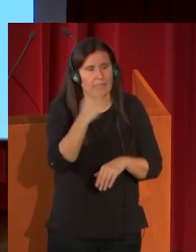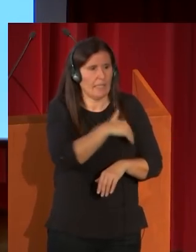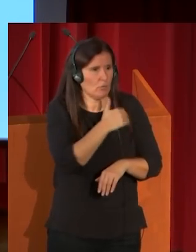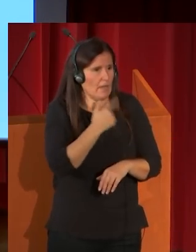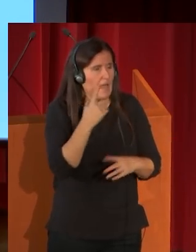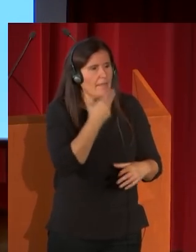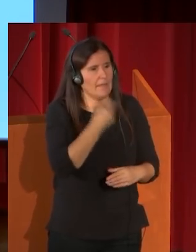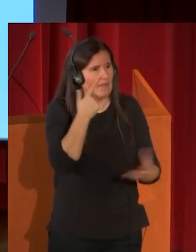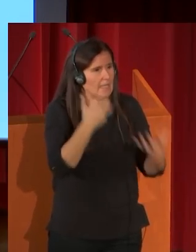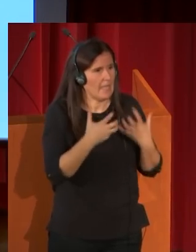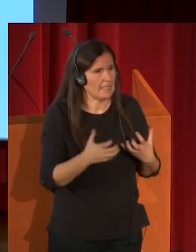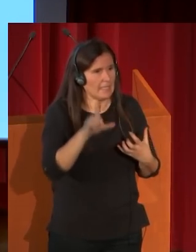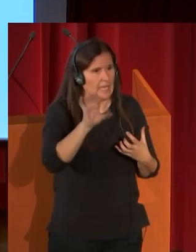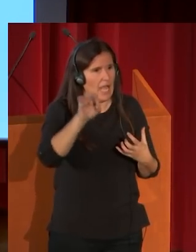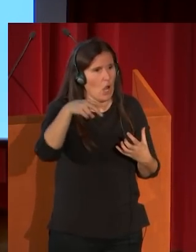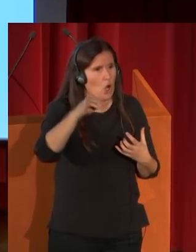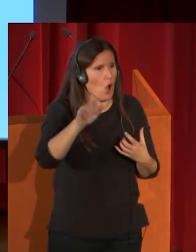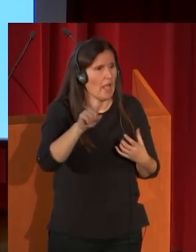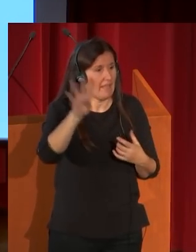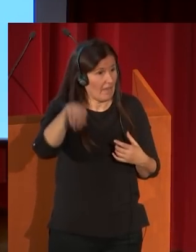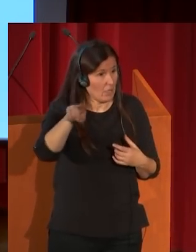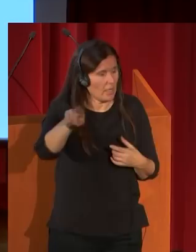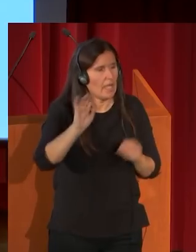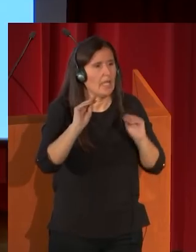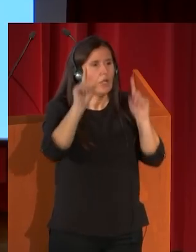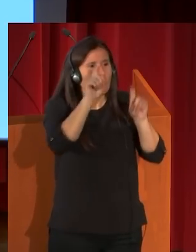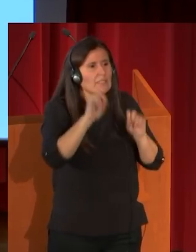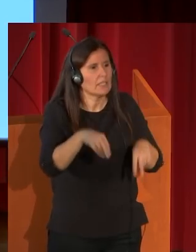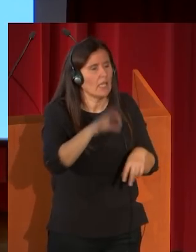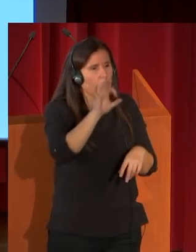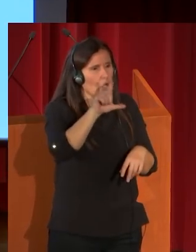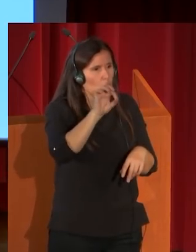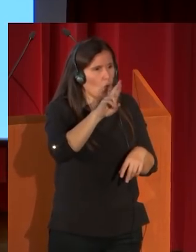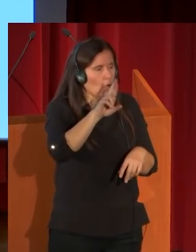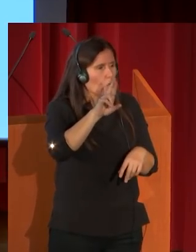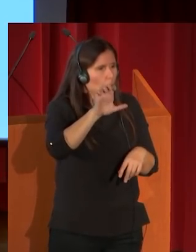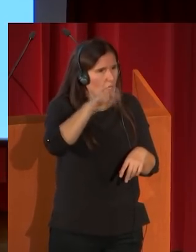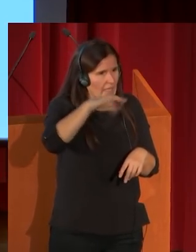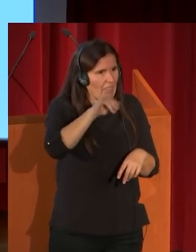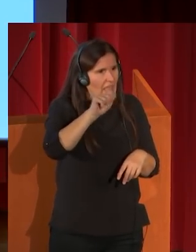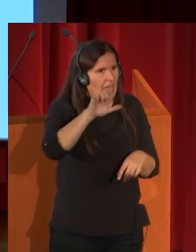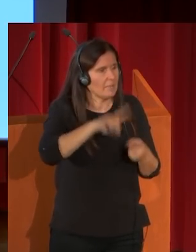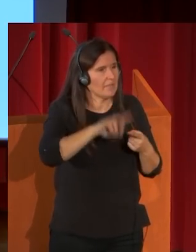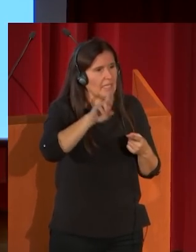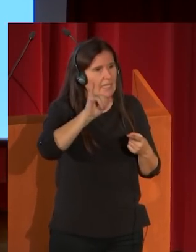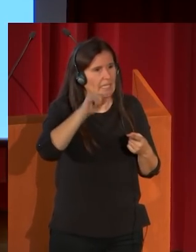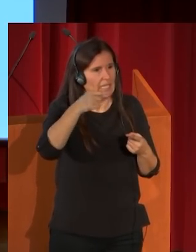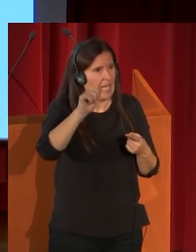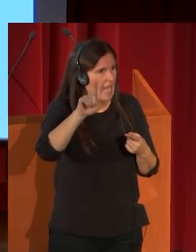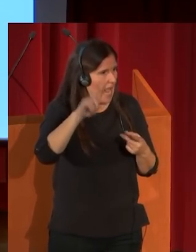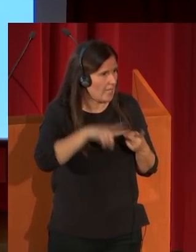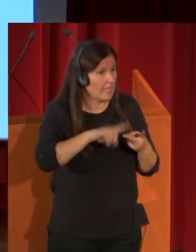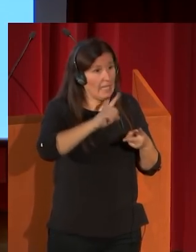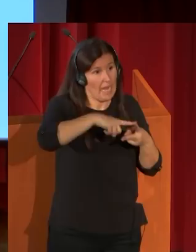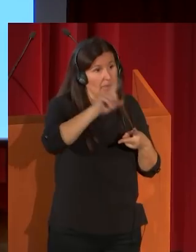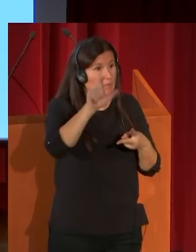Bellas Artes de la Lonja de Barcelona, tiene como maestros allí a Lorenzale y a Rigalt, un pintor nazareno el primero y un